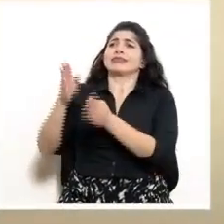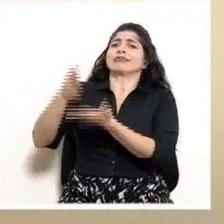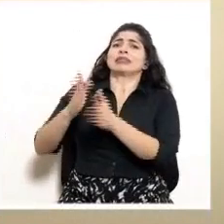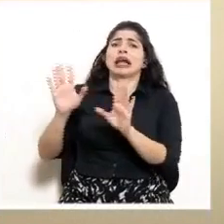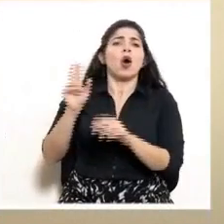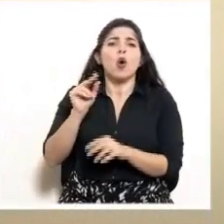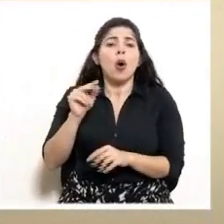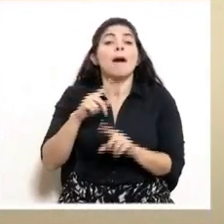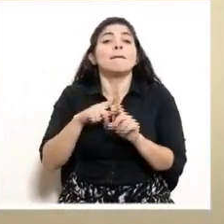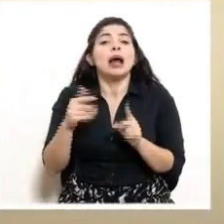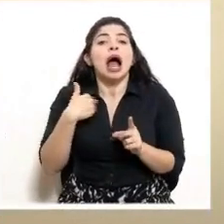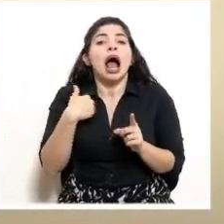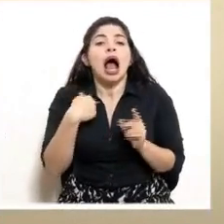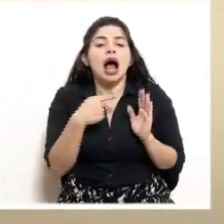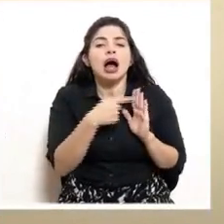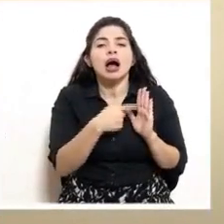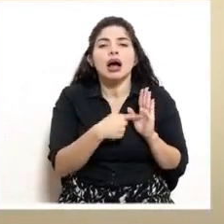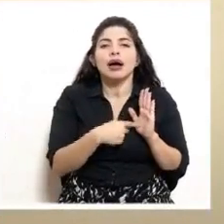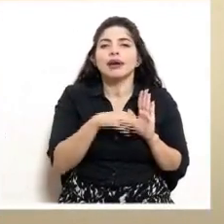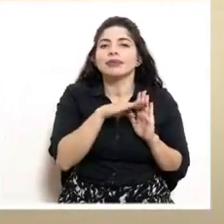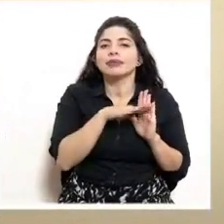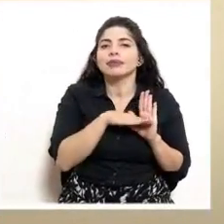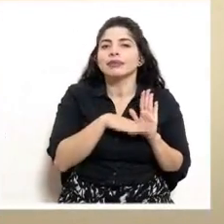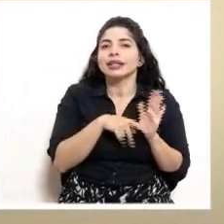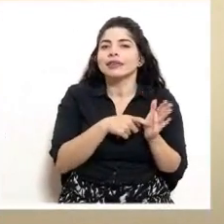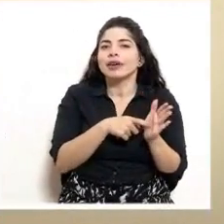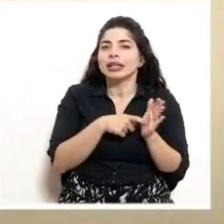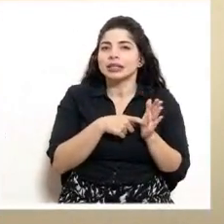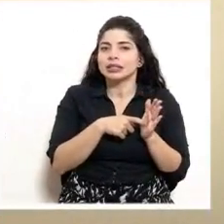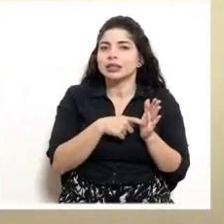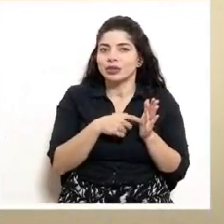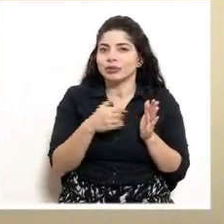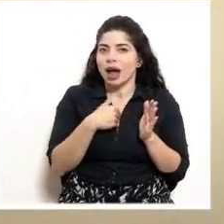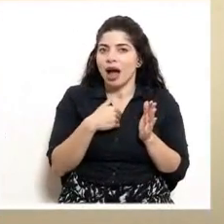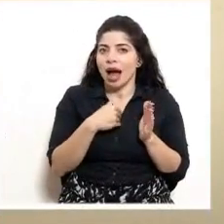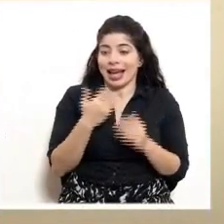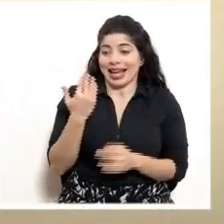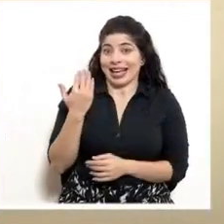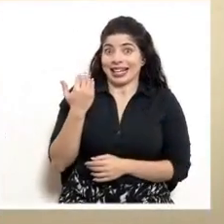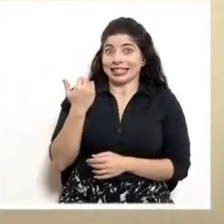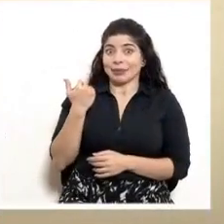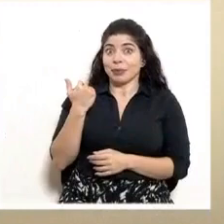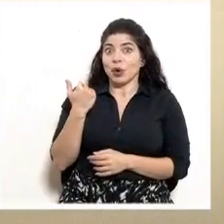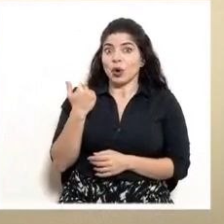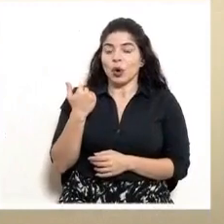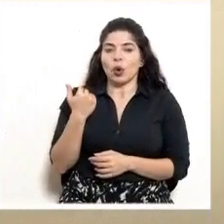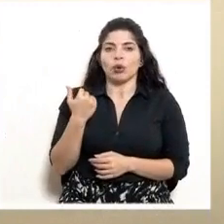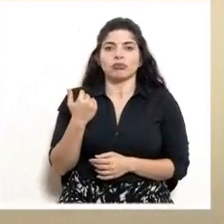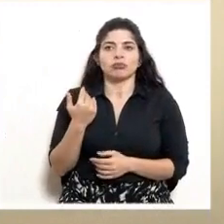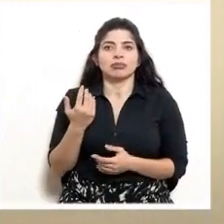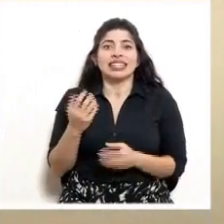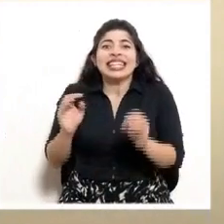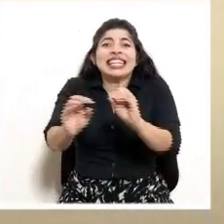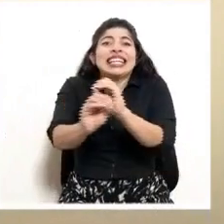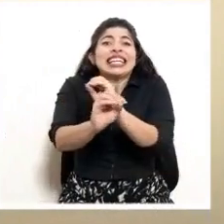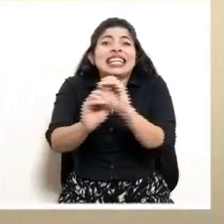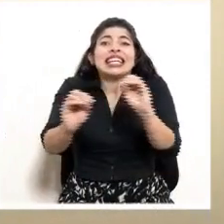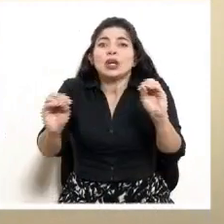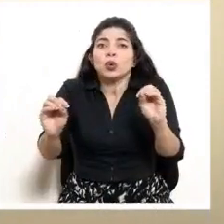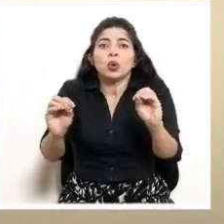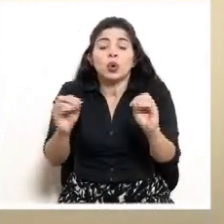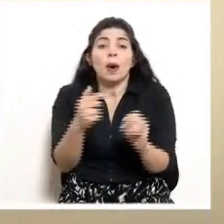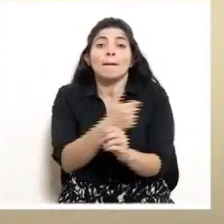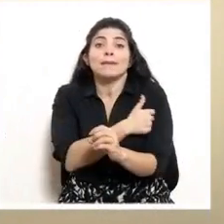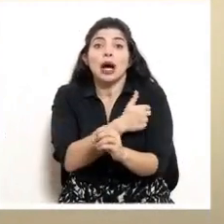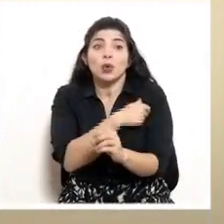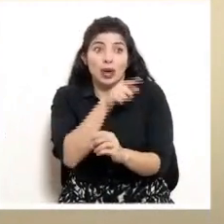hay unos requerimientos previos. Hasta hace muy poco no había ni la vacuna, ni en ninguno de dos casos de las